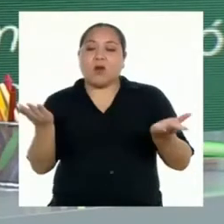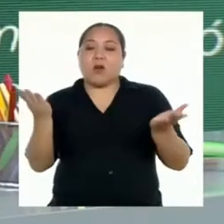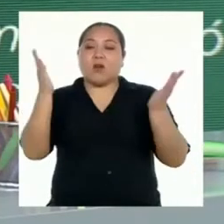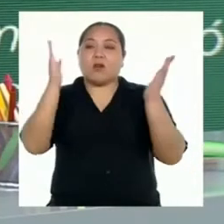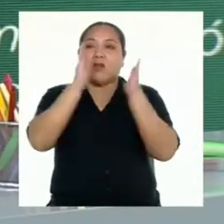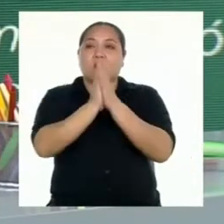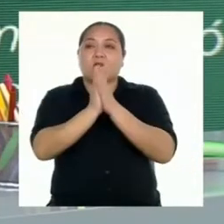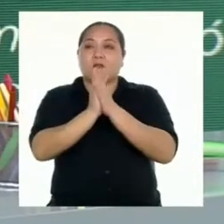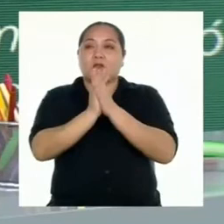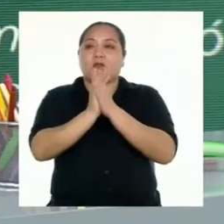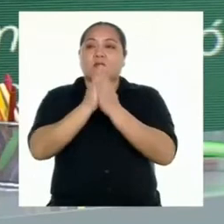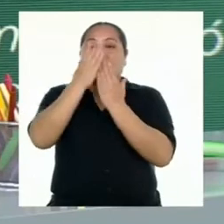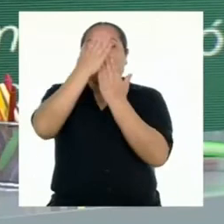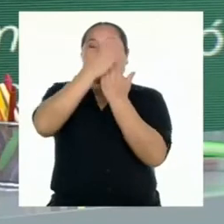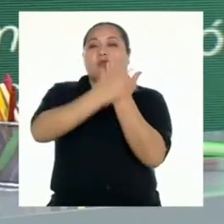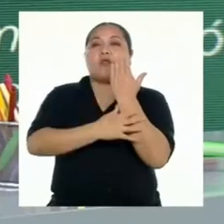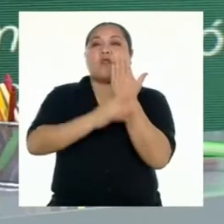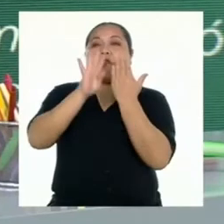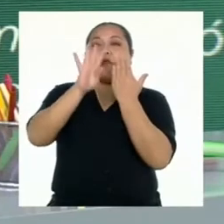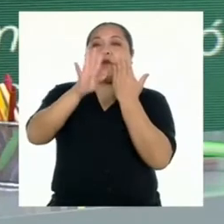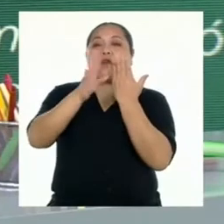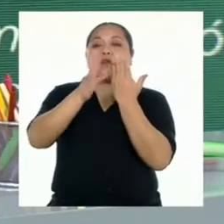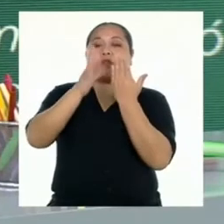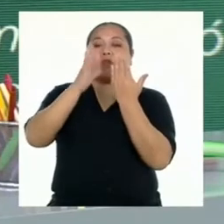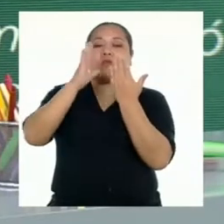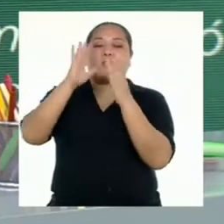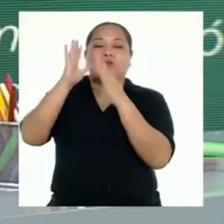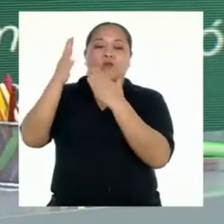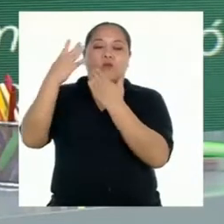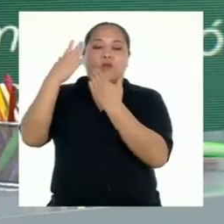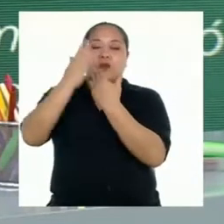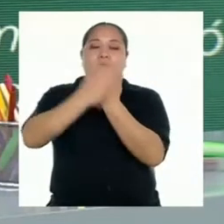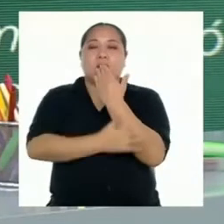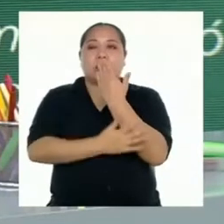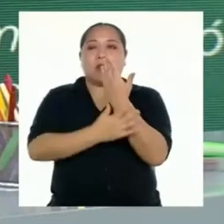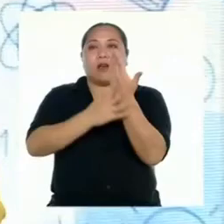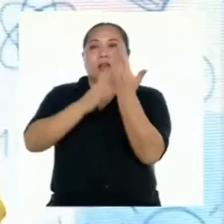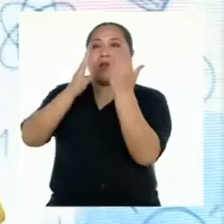nos deja cuatro caras para colocar información.